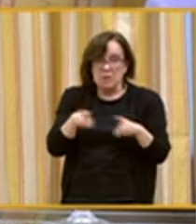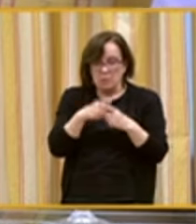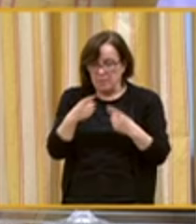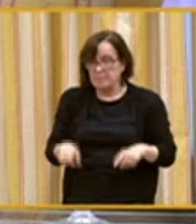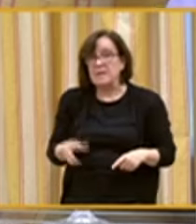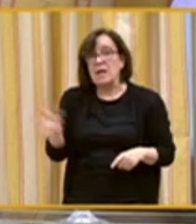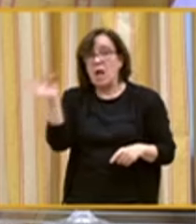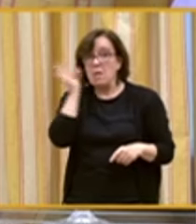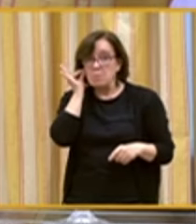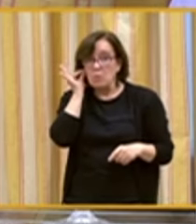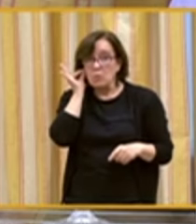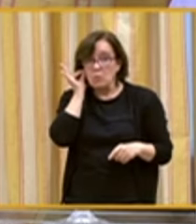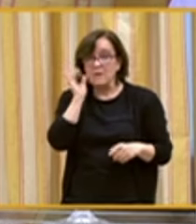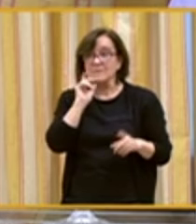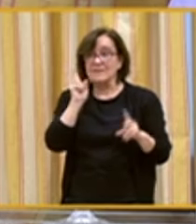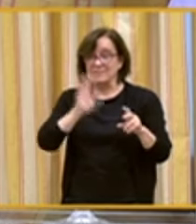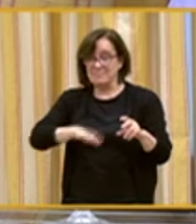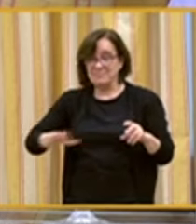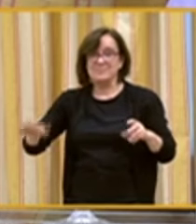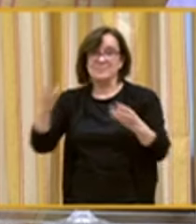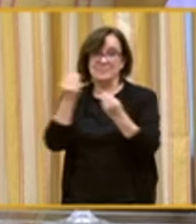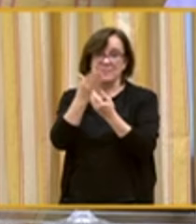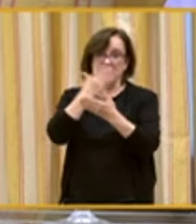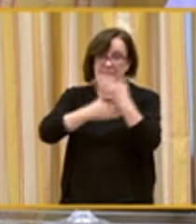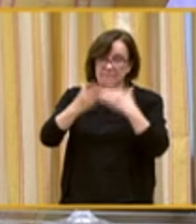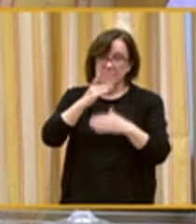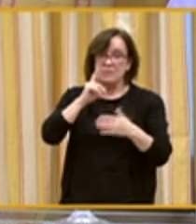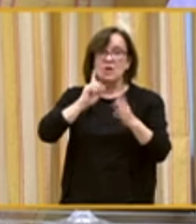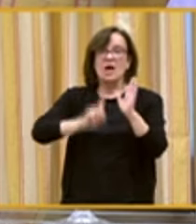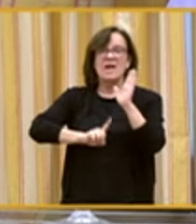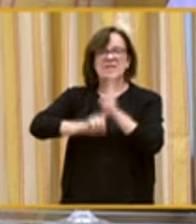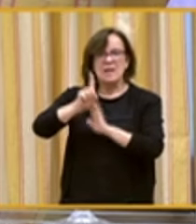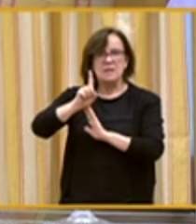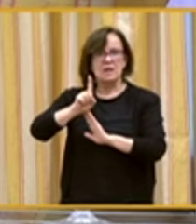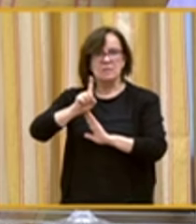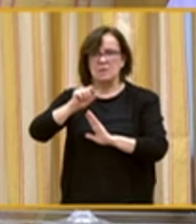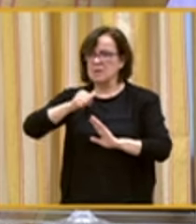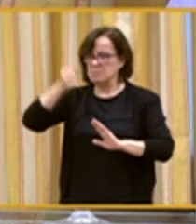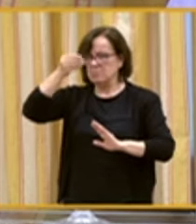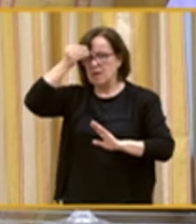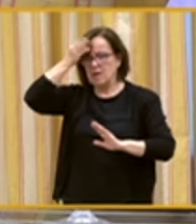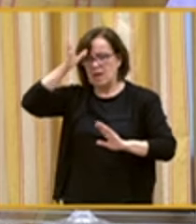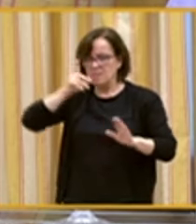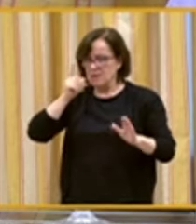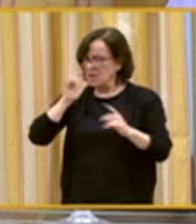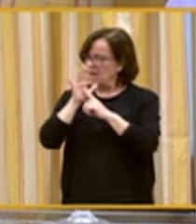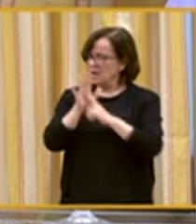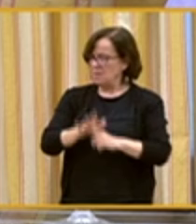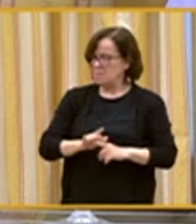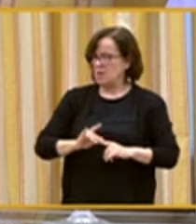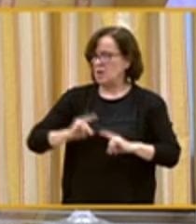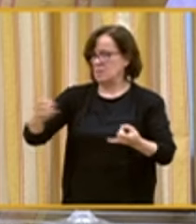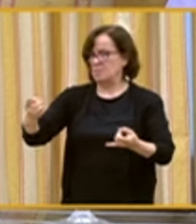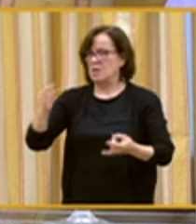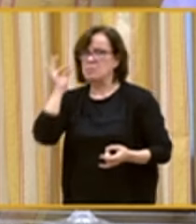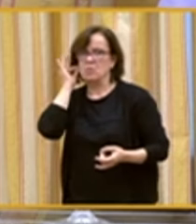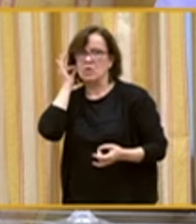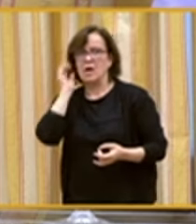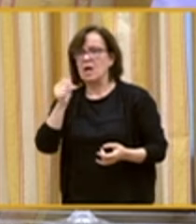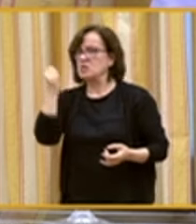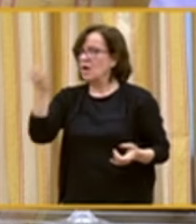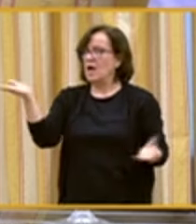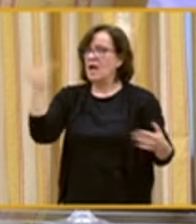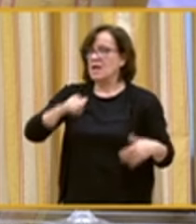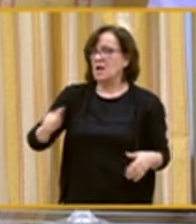Las mujeres y niñas con discapacidad intelectual y de desarrollo están más discriminadas que el resto de las mujeres. Tenemos menos